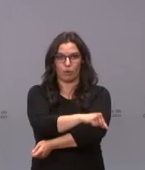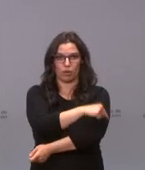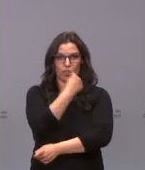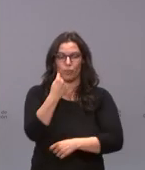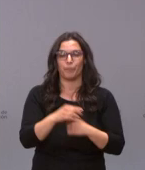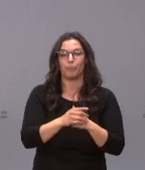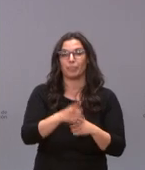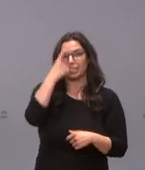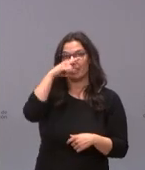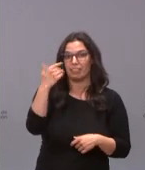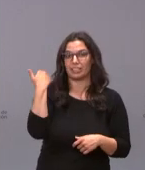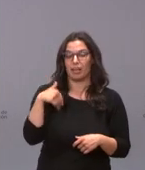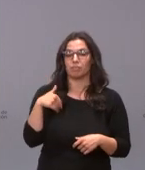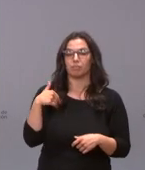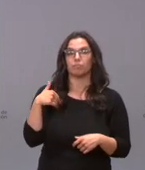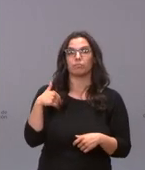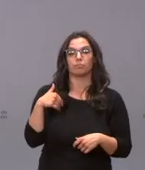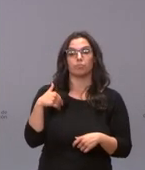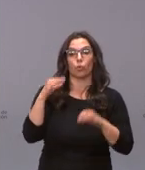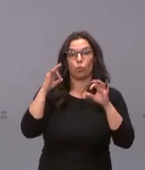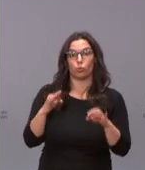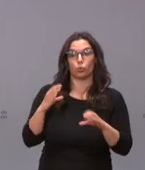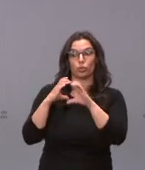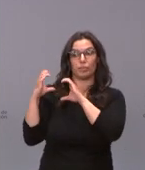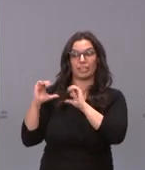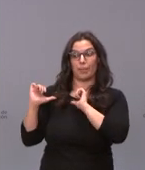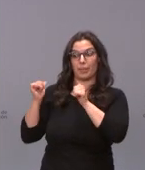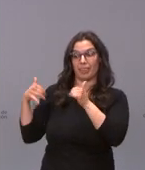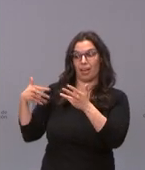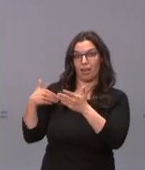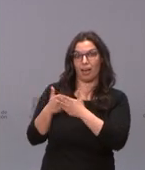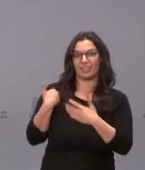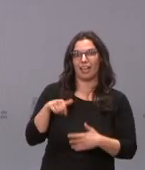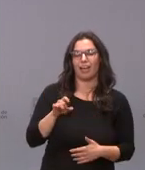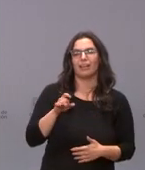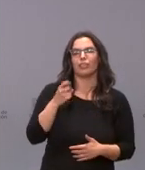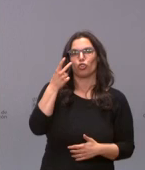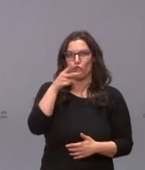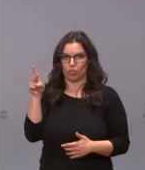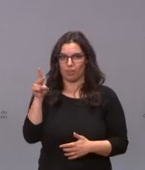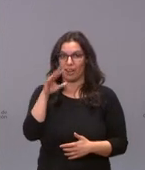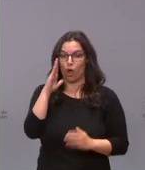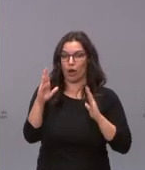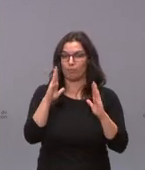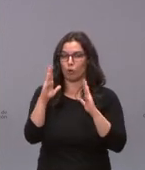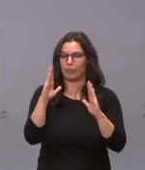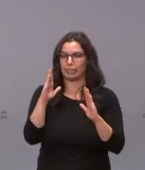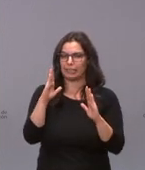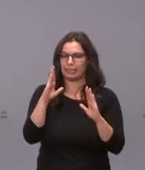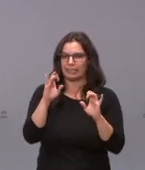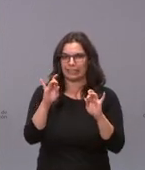ya 14 días del inicio de la Semana Santa y, por tanto, es un momento crítico para